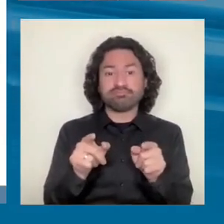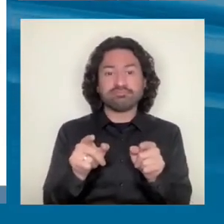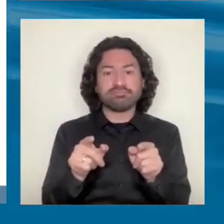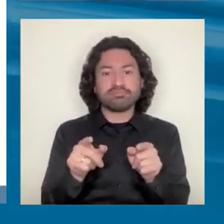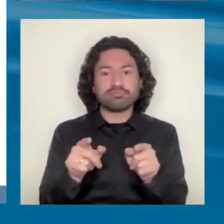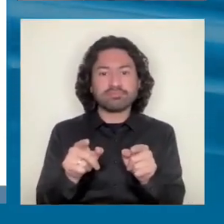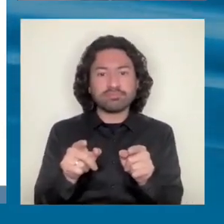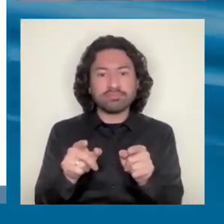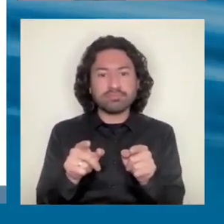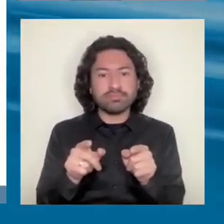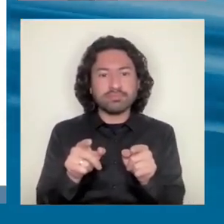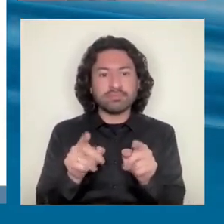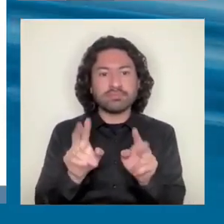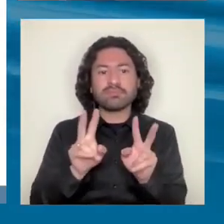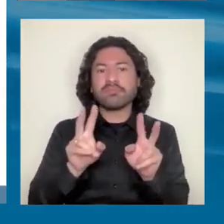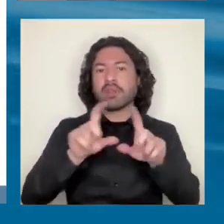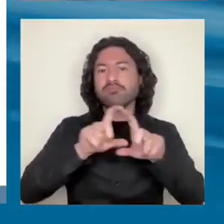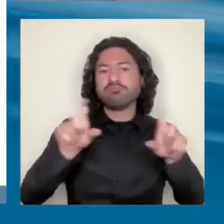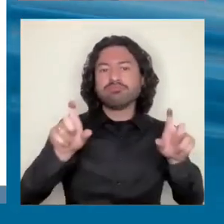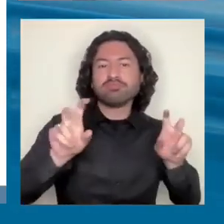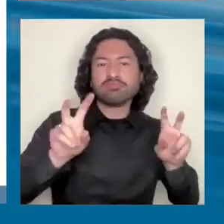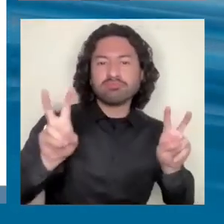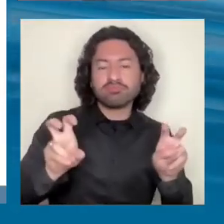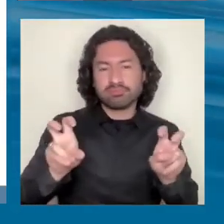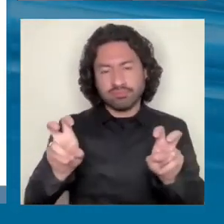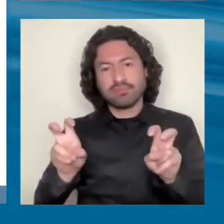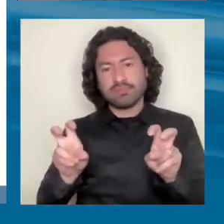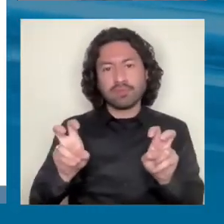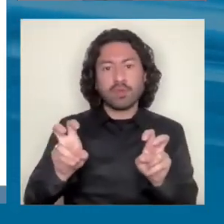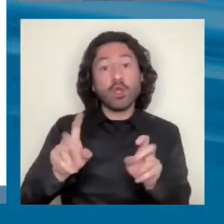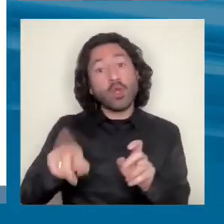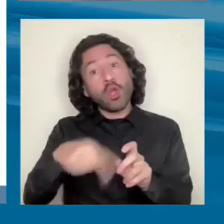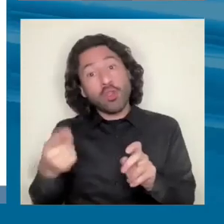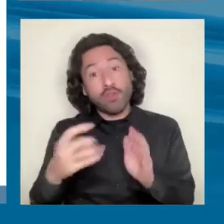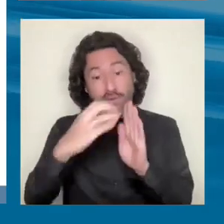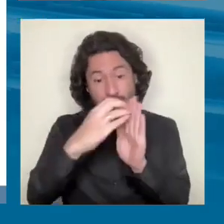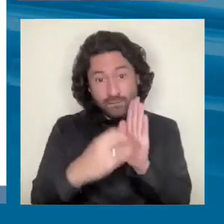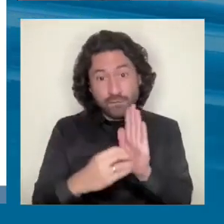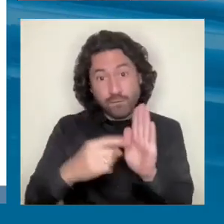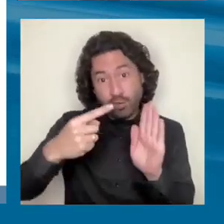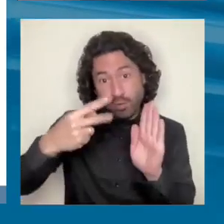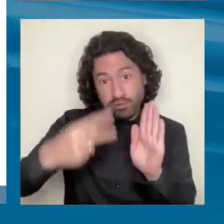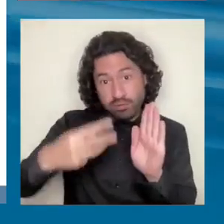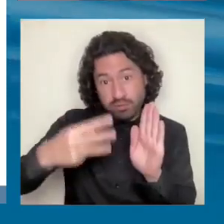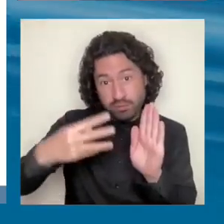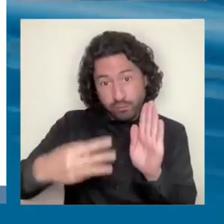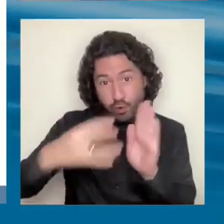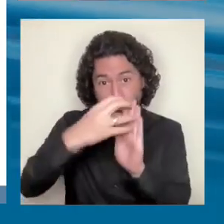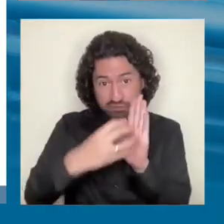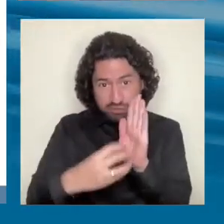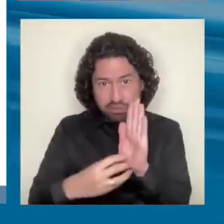este es el marquito conceptual, como dije, y los siguientes cuatro capítulos tratan de aplicar este marco conceptual